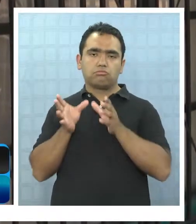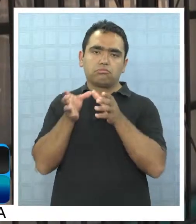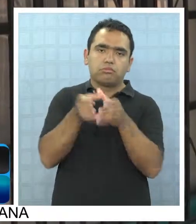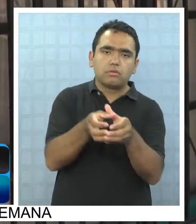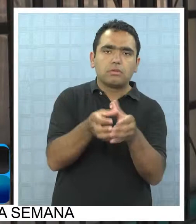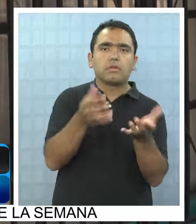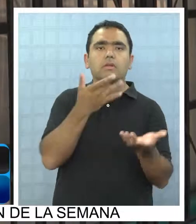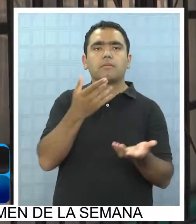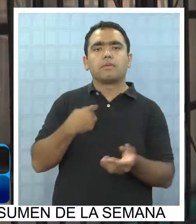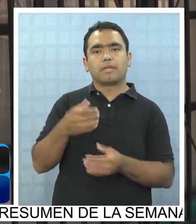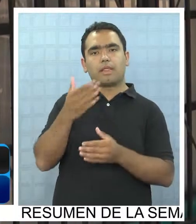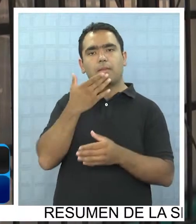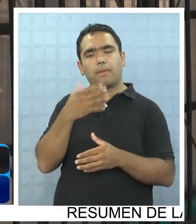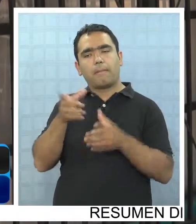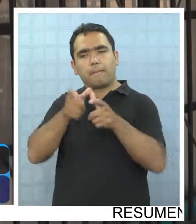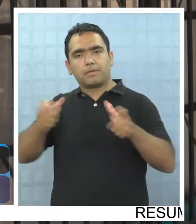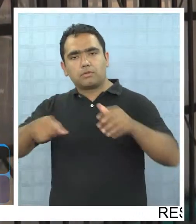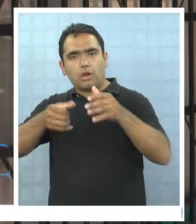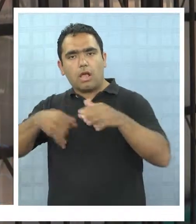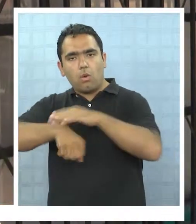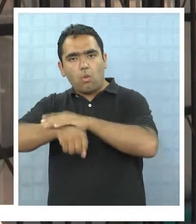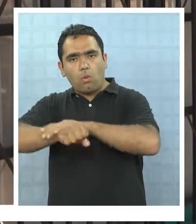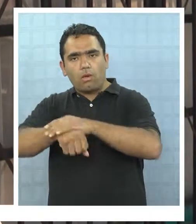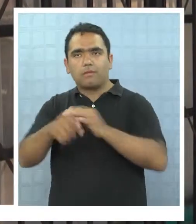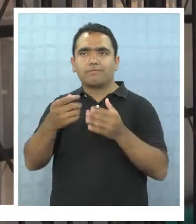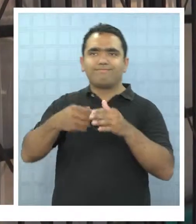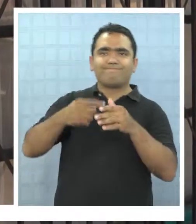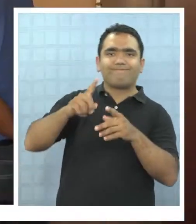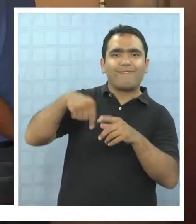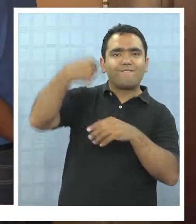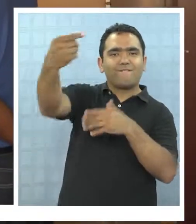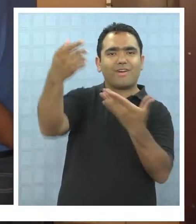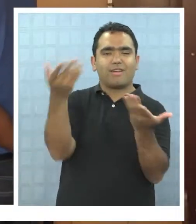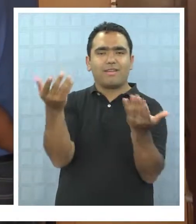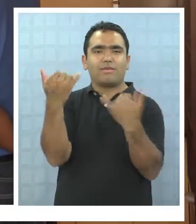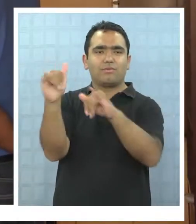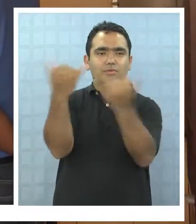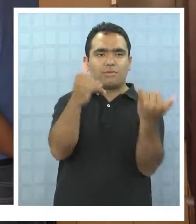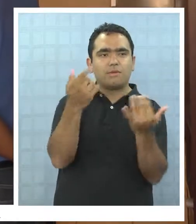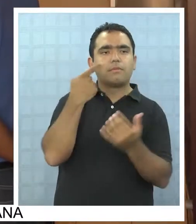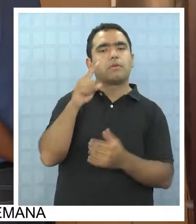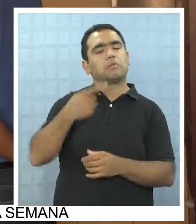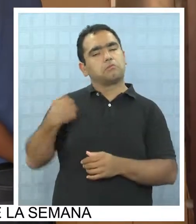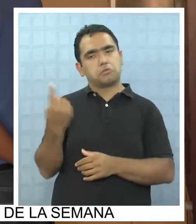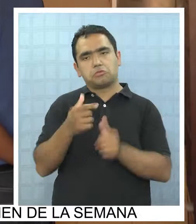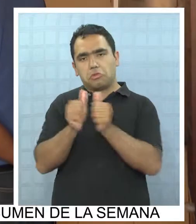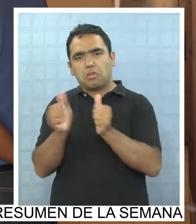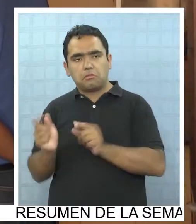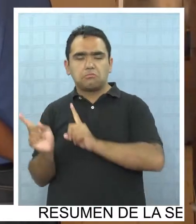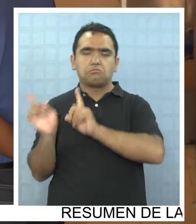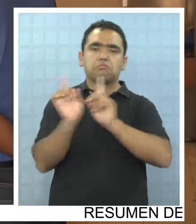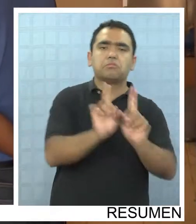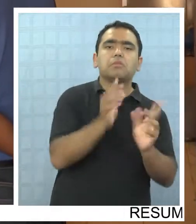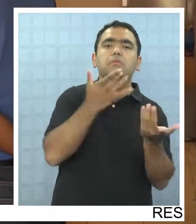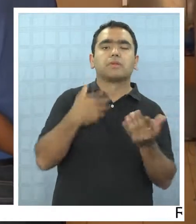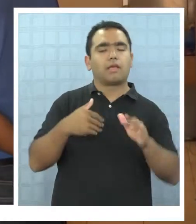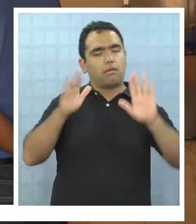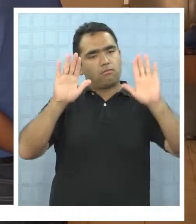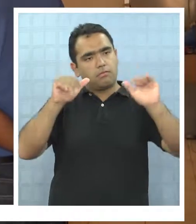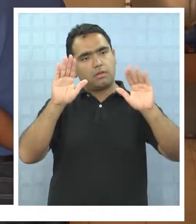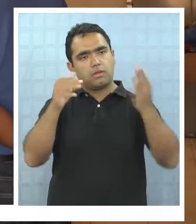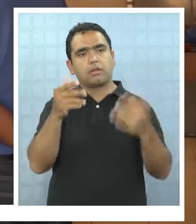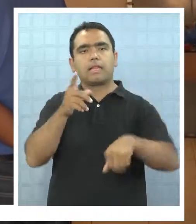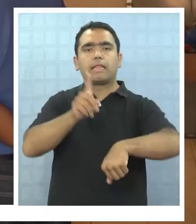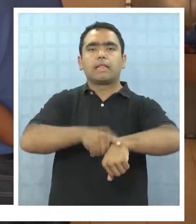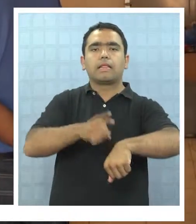en nombre del cuerpo técnico, de jugadores que en este momento no se encuentran en la ciudad. Venimos nosotros como dirigencia a darle el último adiós también y un